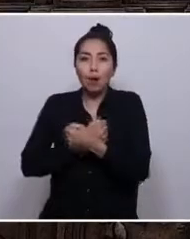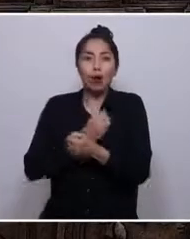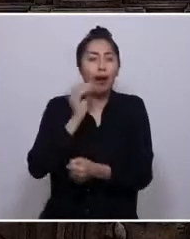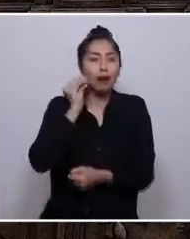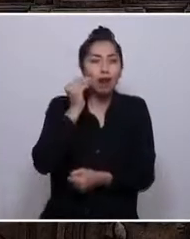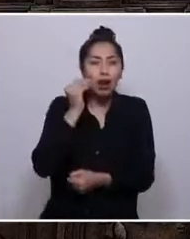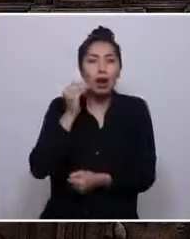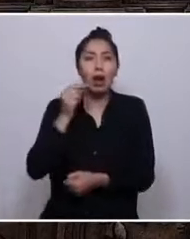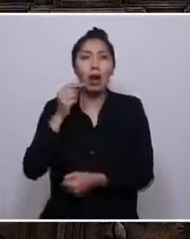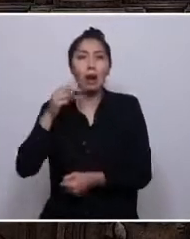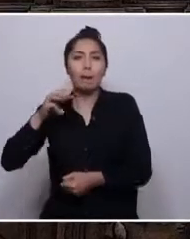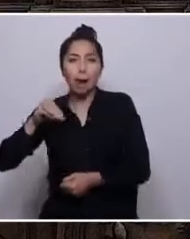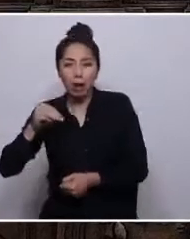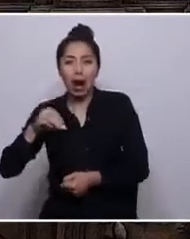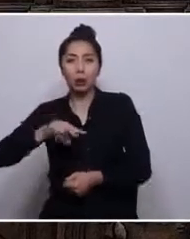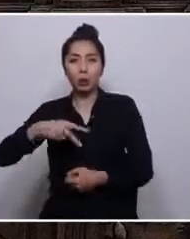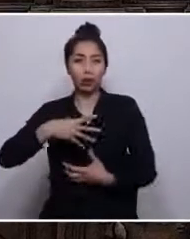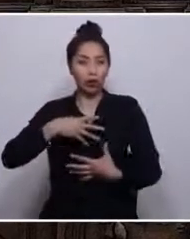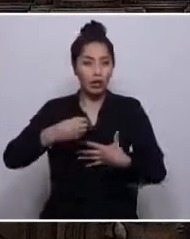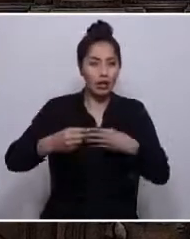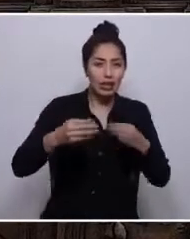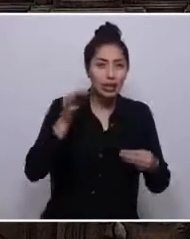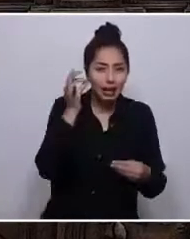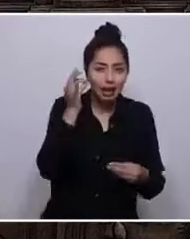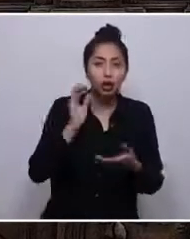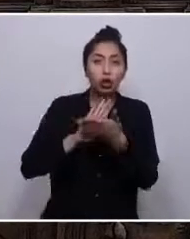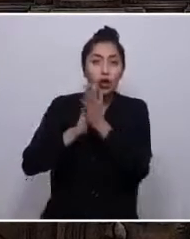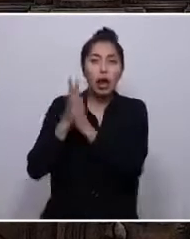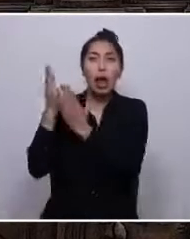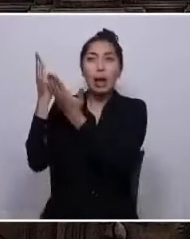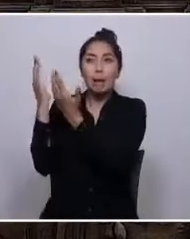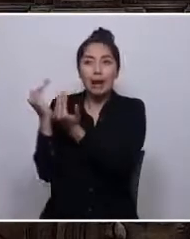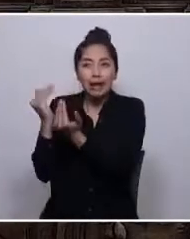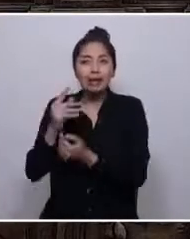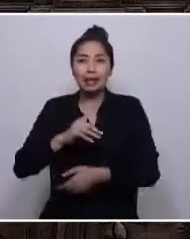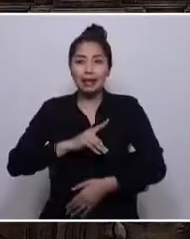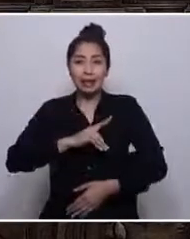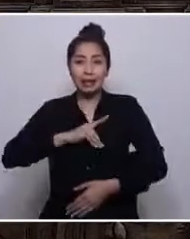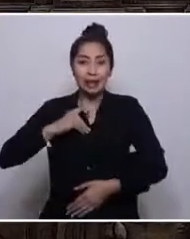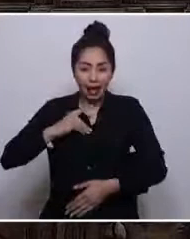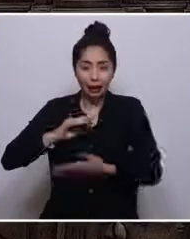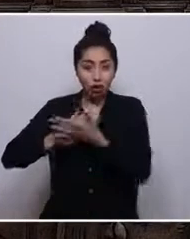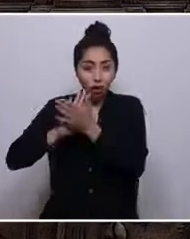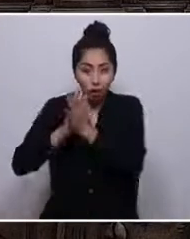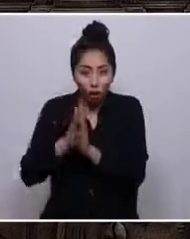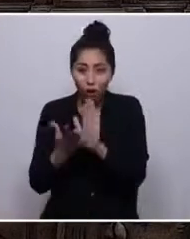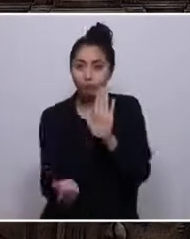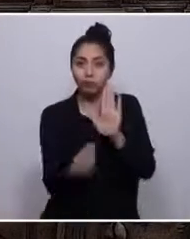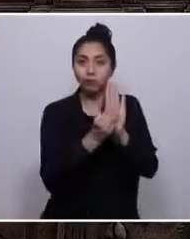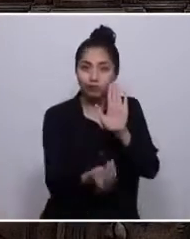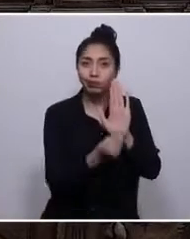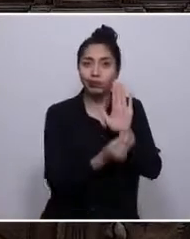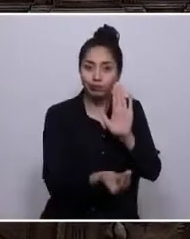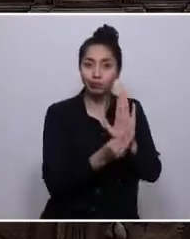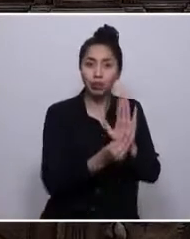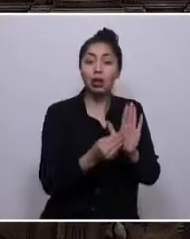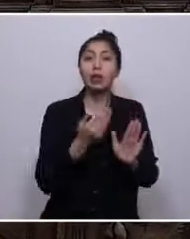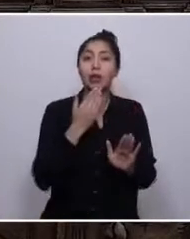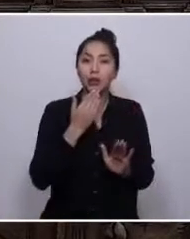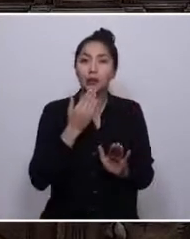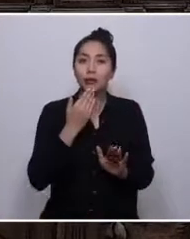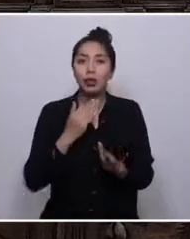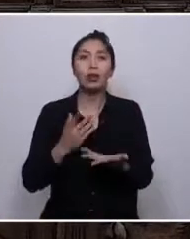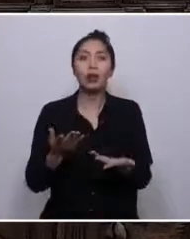por nuestras hijas, toda nuestra esperanza, toda la dignidad truncada debemos recoger, aquella que nunca logró penetrar en las